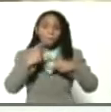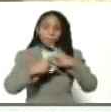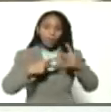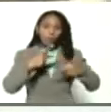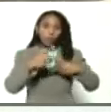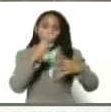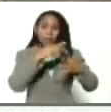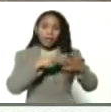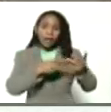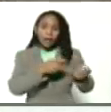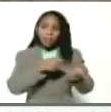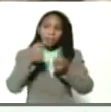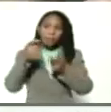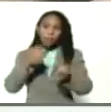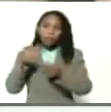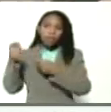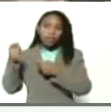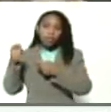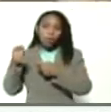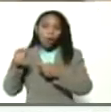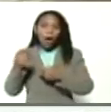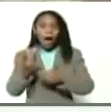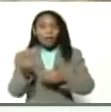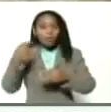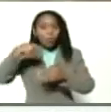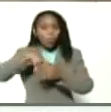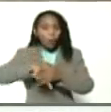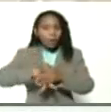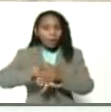exportación a sus cuentas bancarias